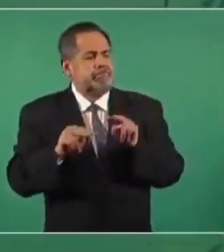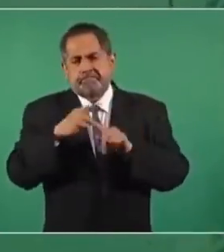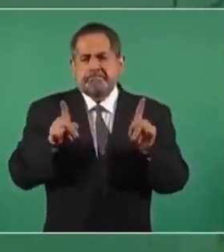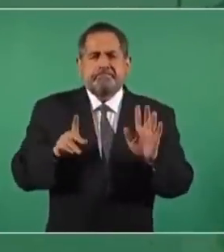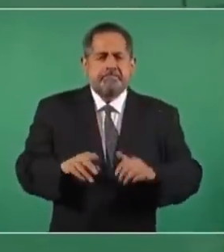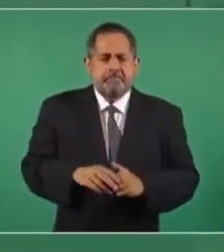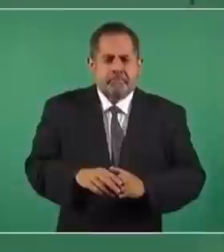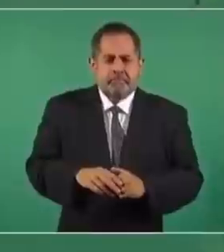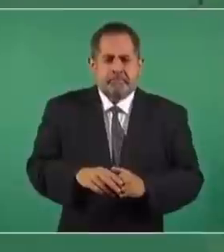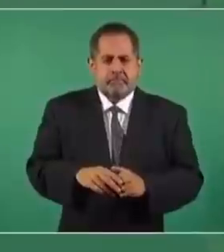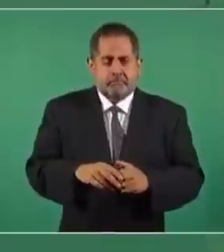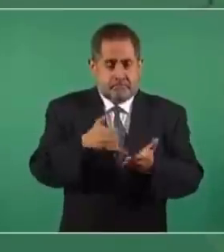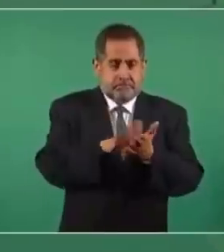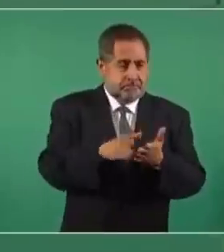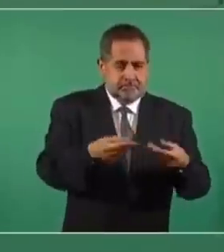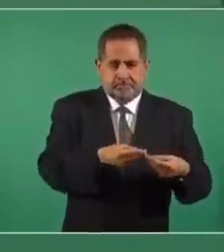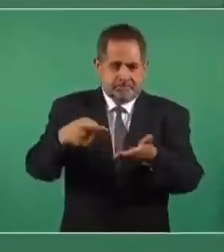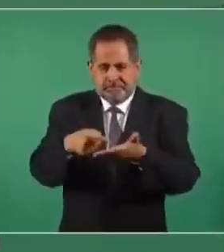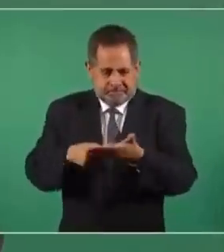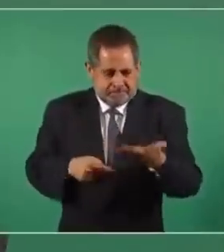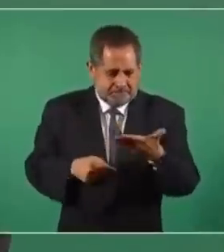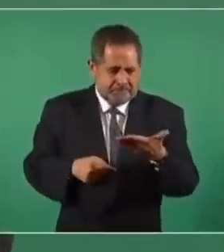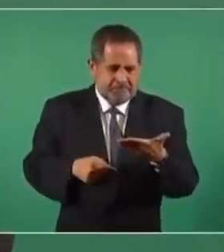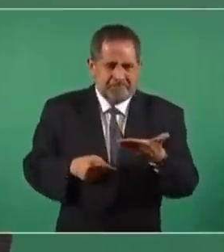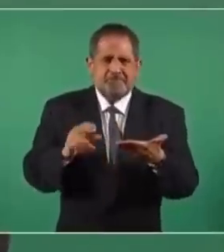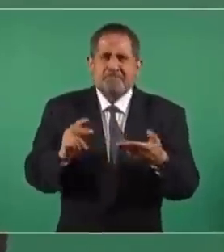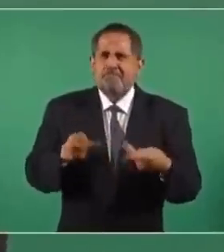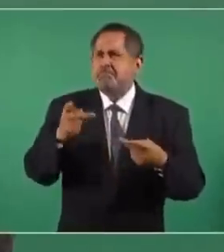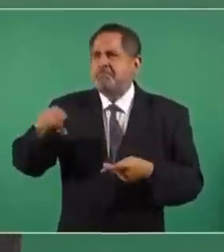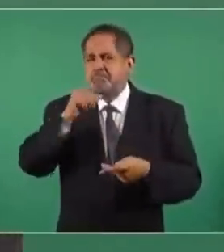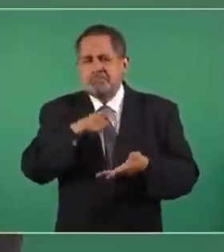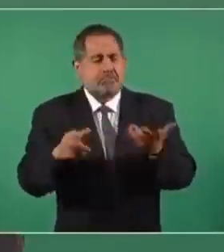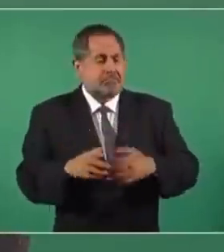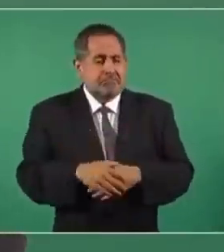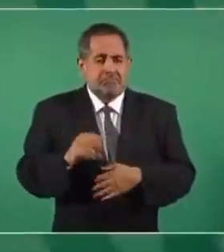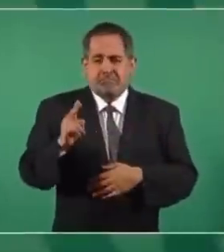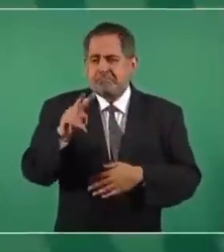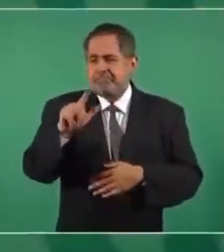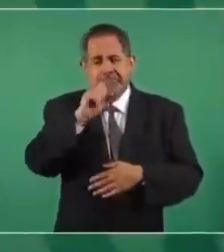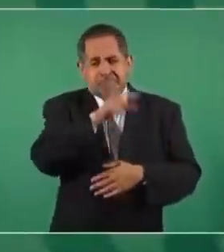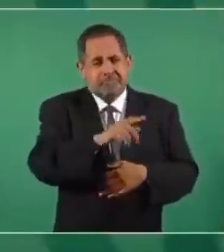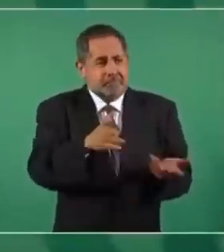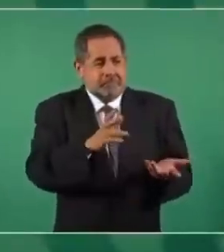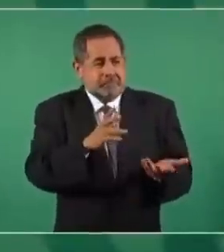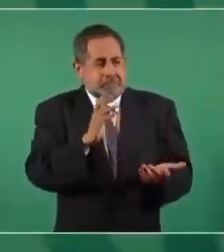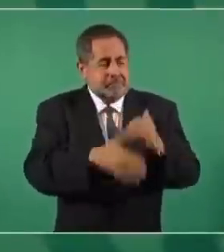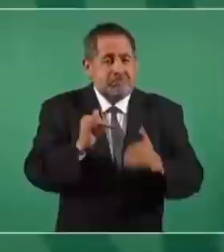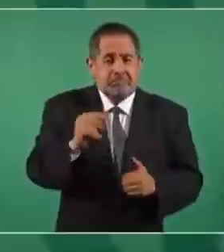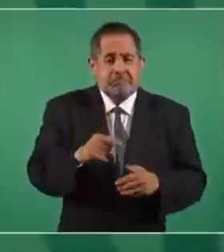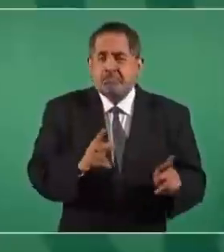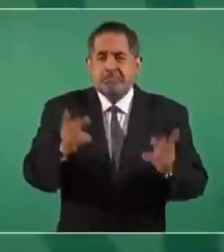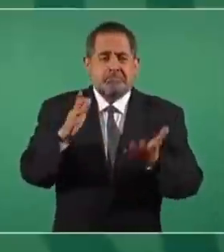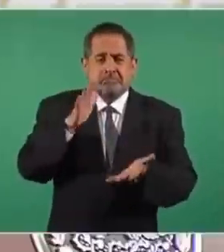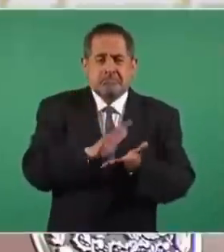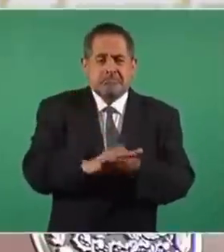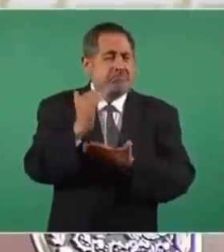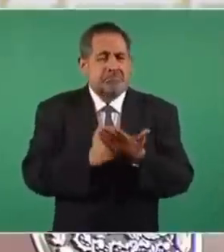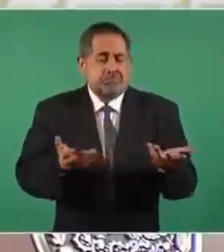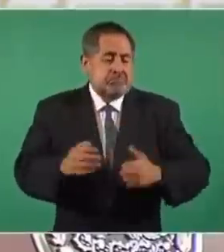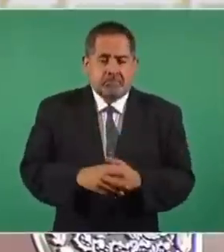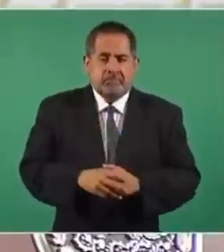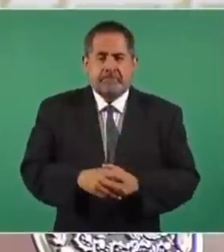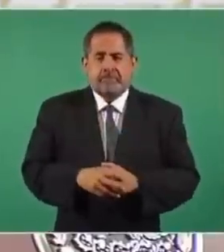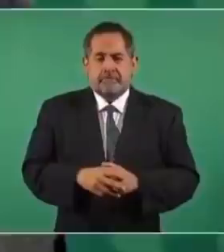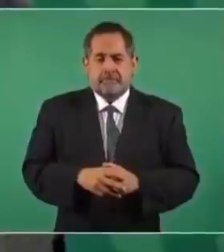ya así impreso. Esto ya no debe de estarse vendiendo y el universal tampoco. Y va a ser muy difícil